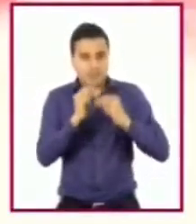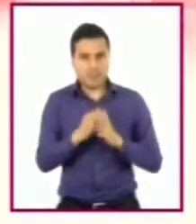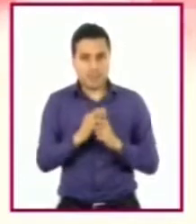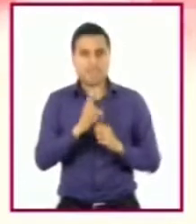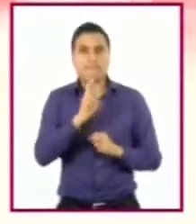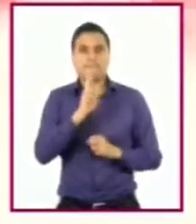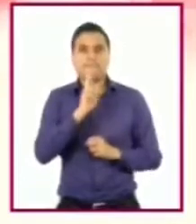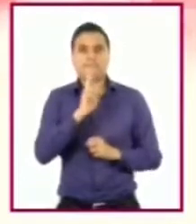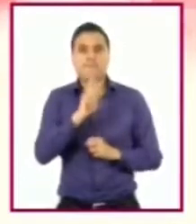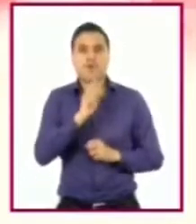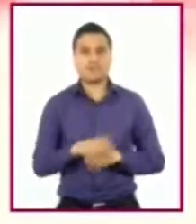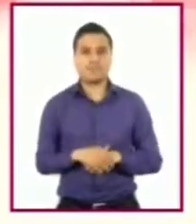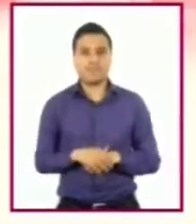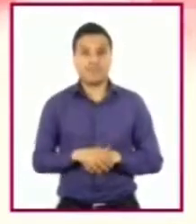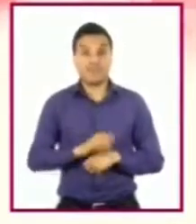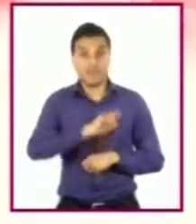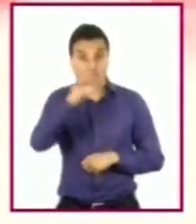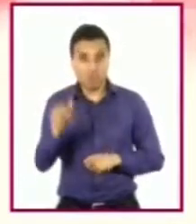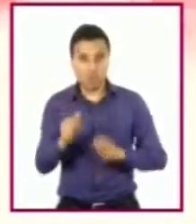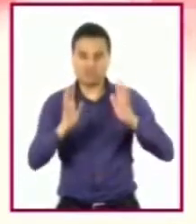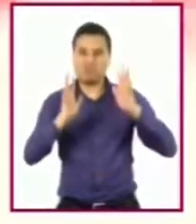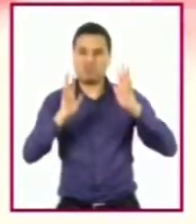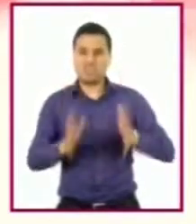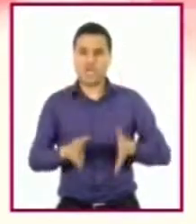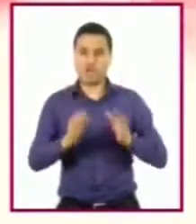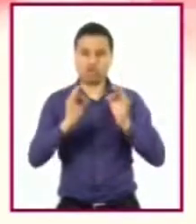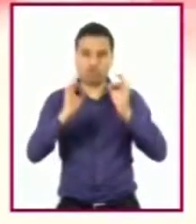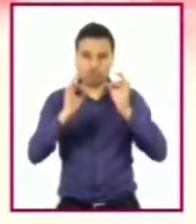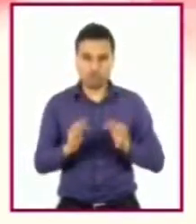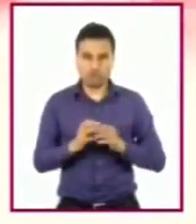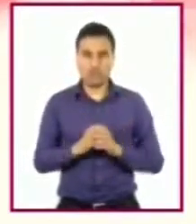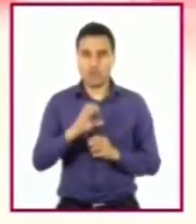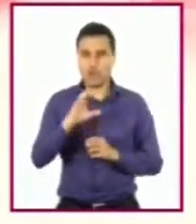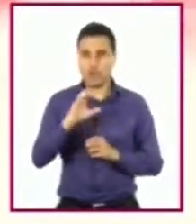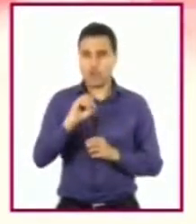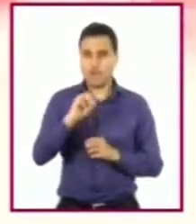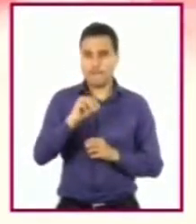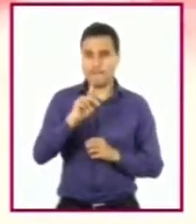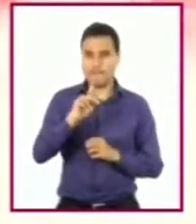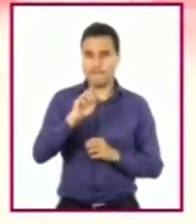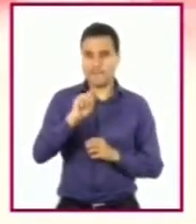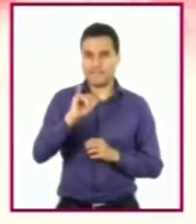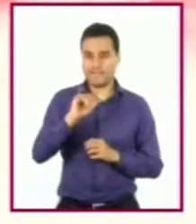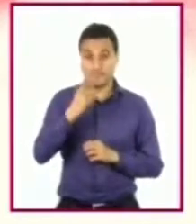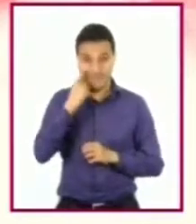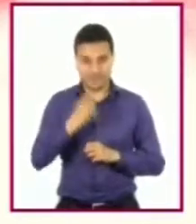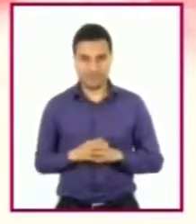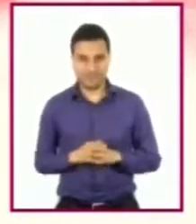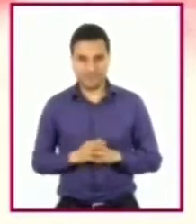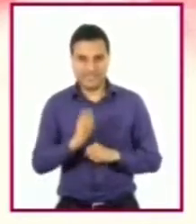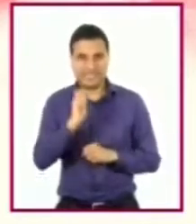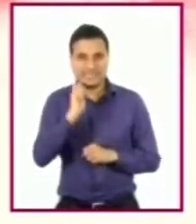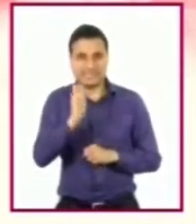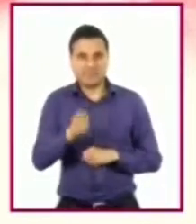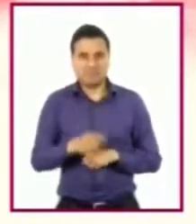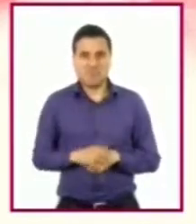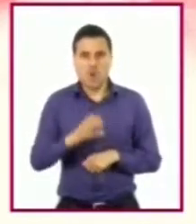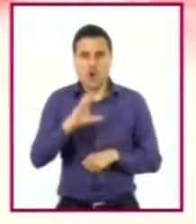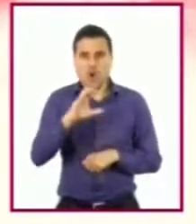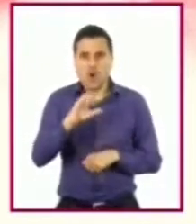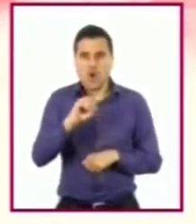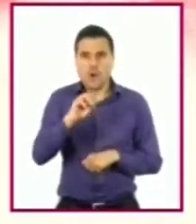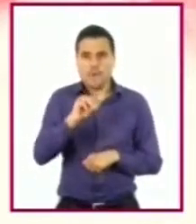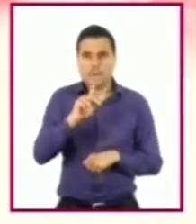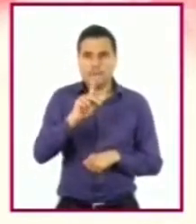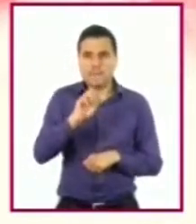consolidarlas como competencias. Aclaro que, en este caso, hablar de competencia no se relaciona con la